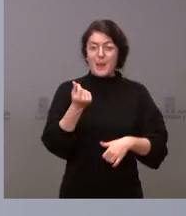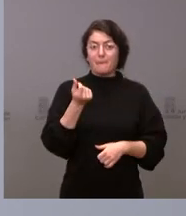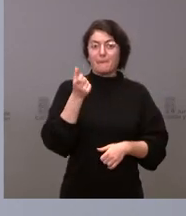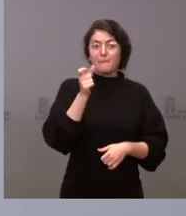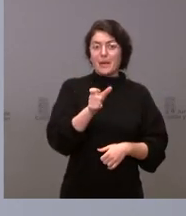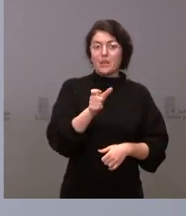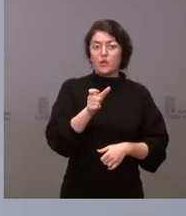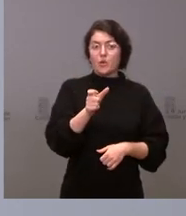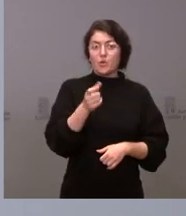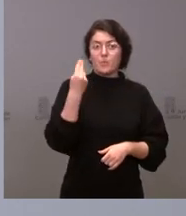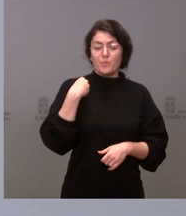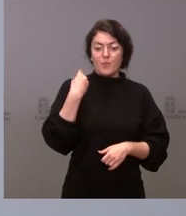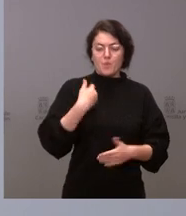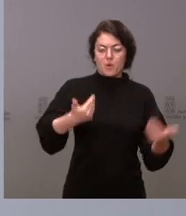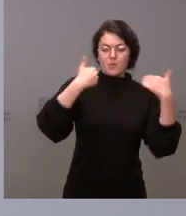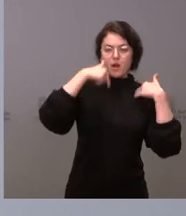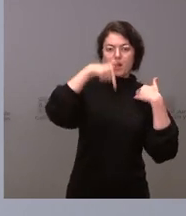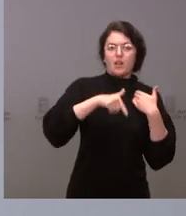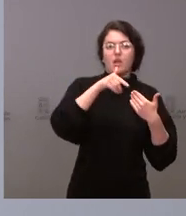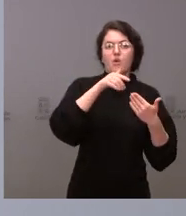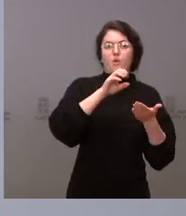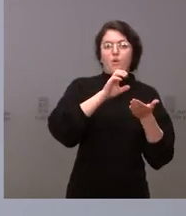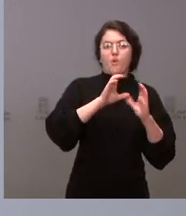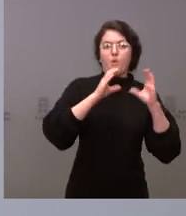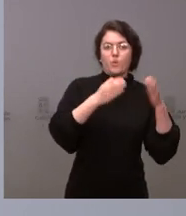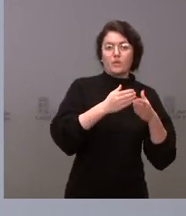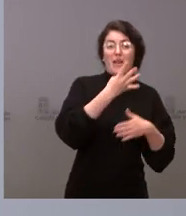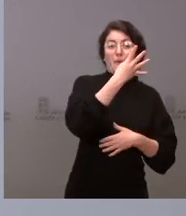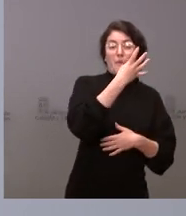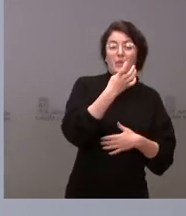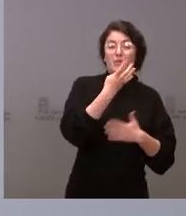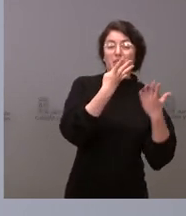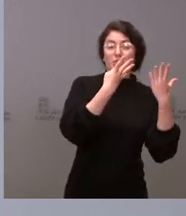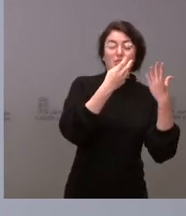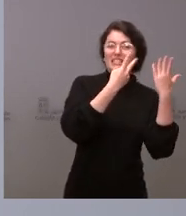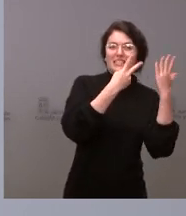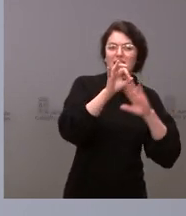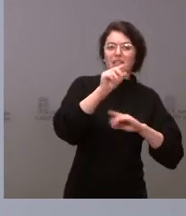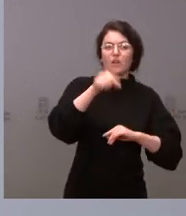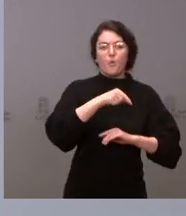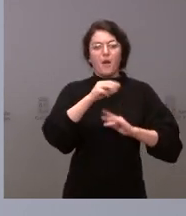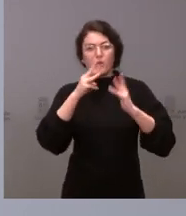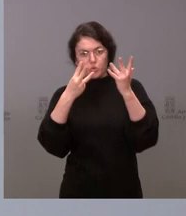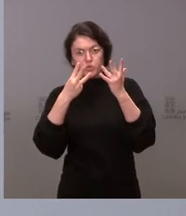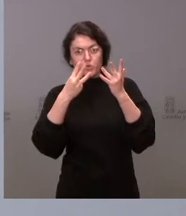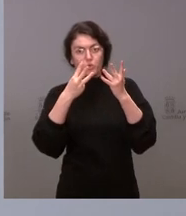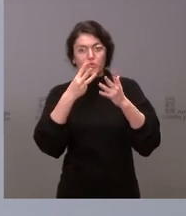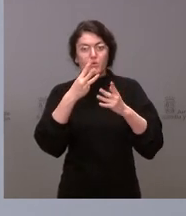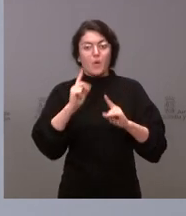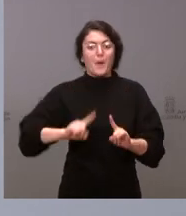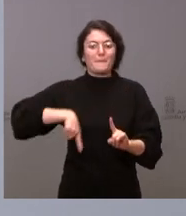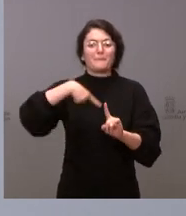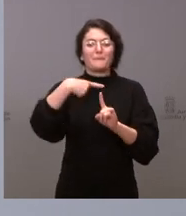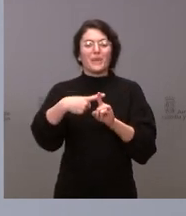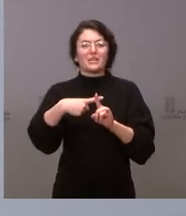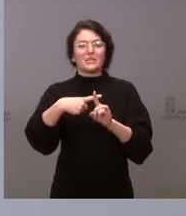se corresponde de ejecución de la Junta de Castellanos se eleva a 470,8. A ello podría sumarse, habría que sumarlo, un